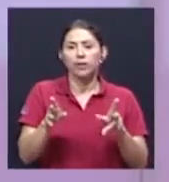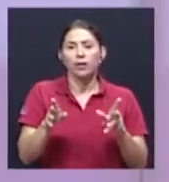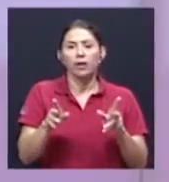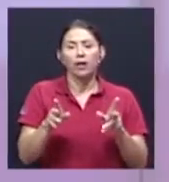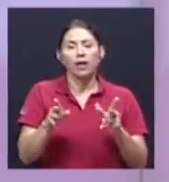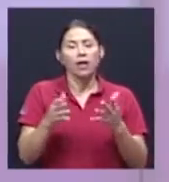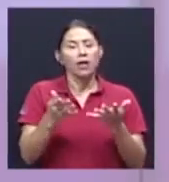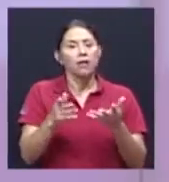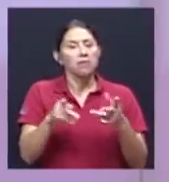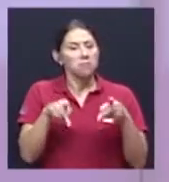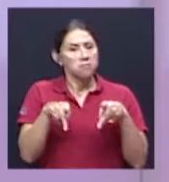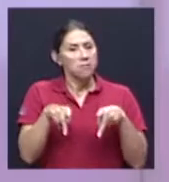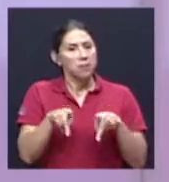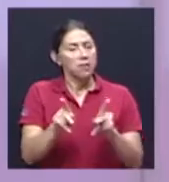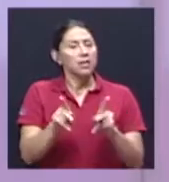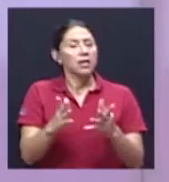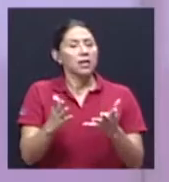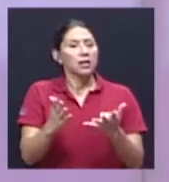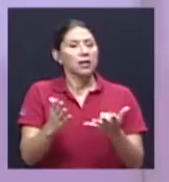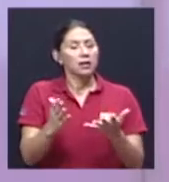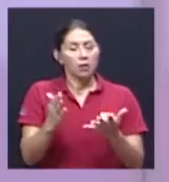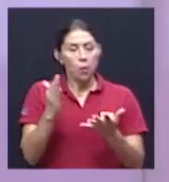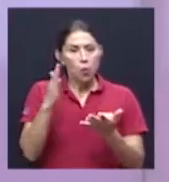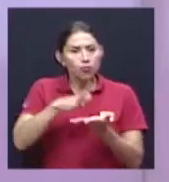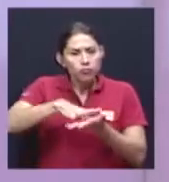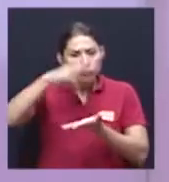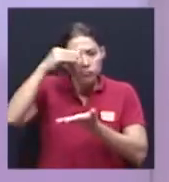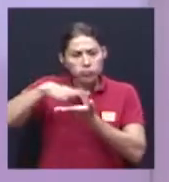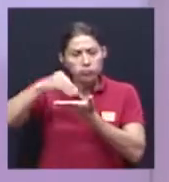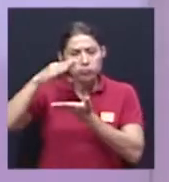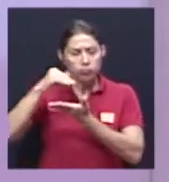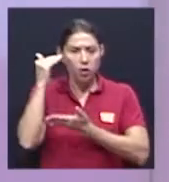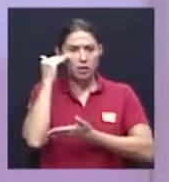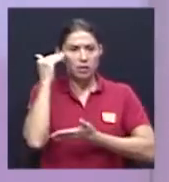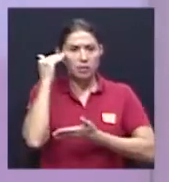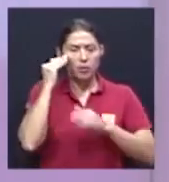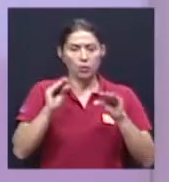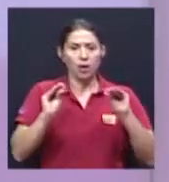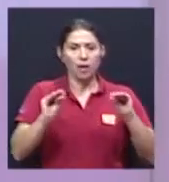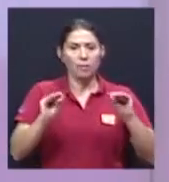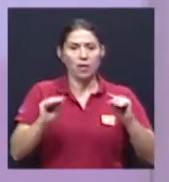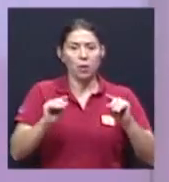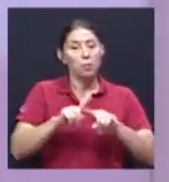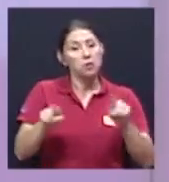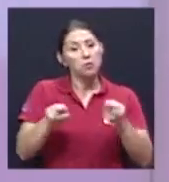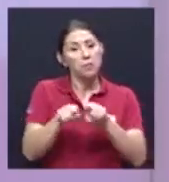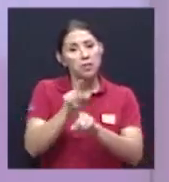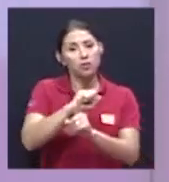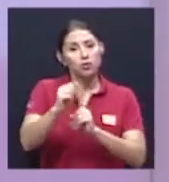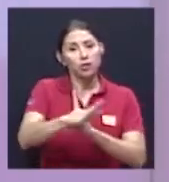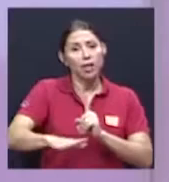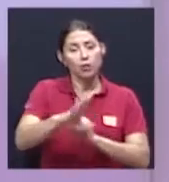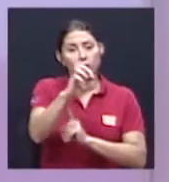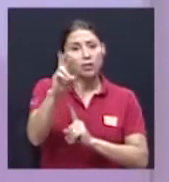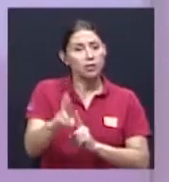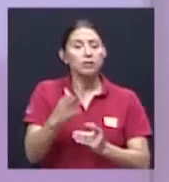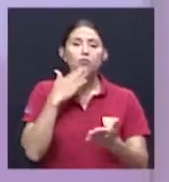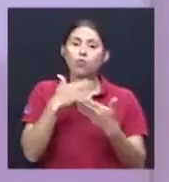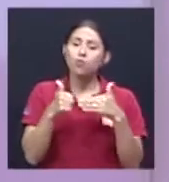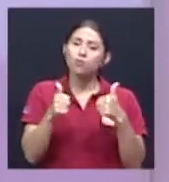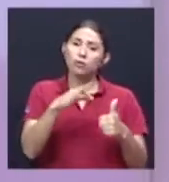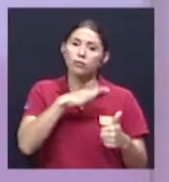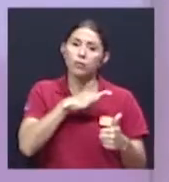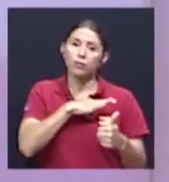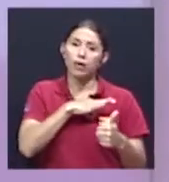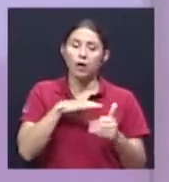permiten ese enriquecimiento académico, pero también es un aporte para la sociedad costarricense. Por ejemplo, en discusiones tan